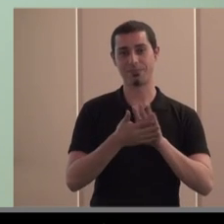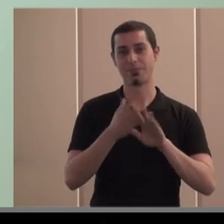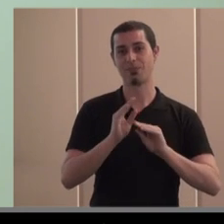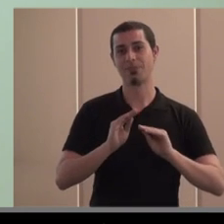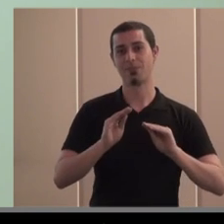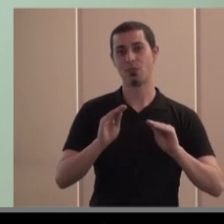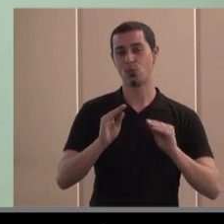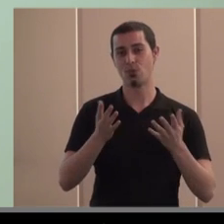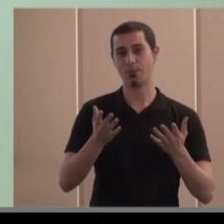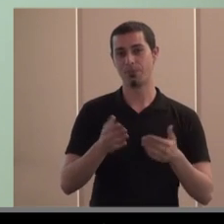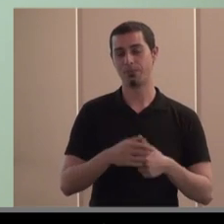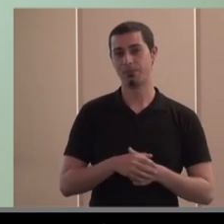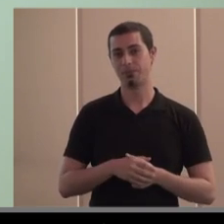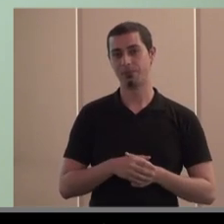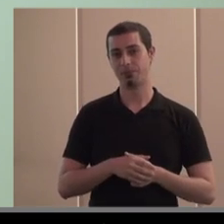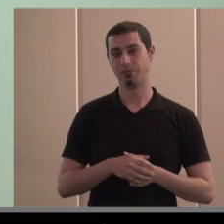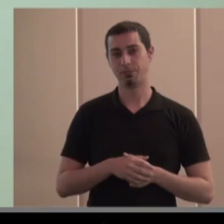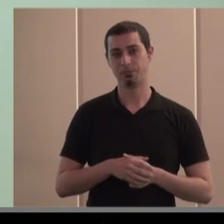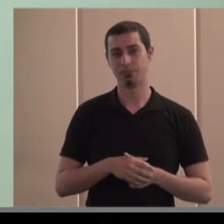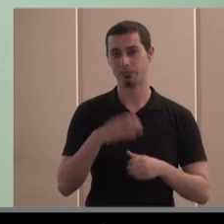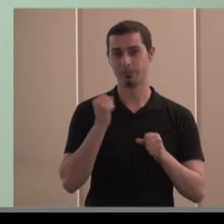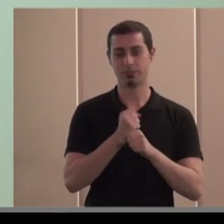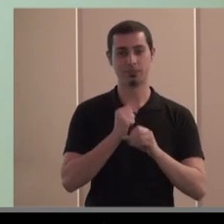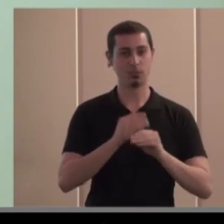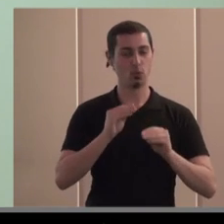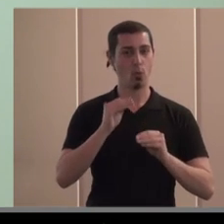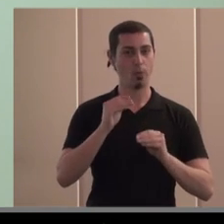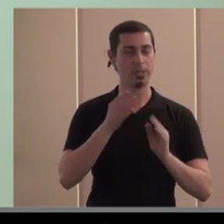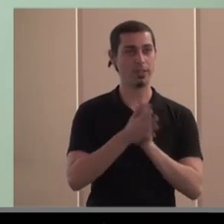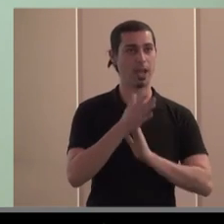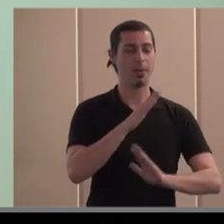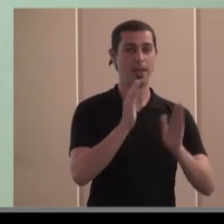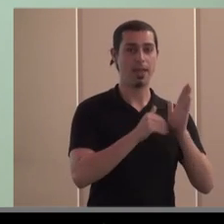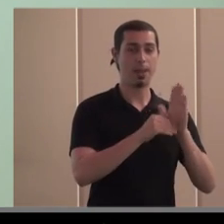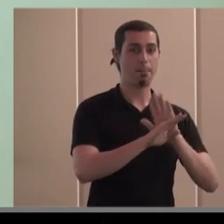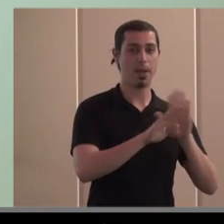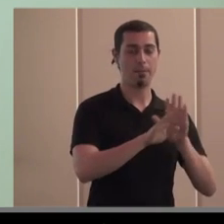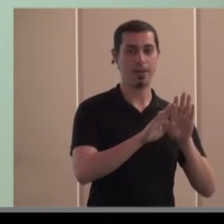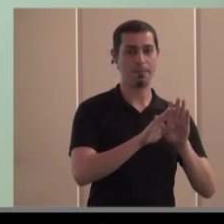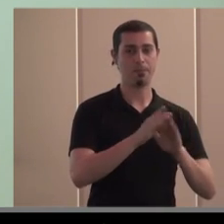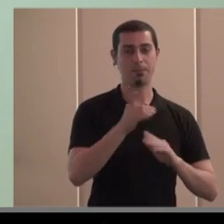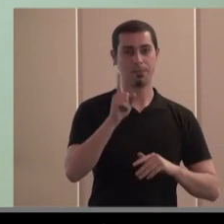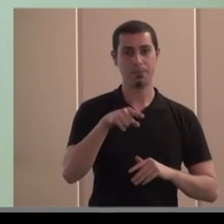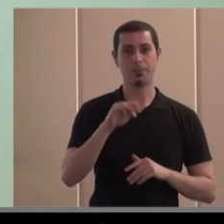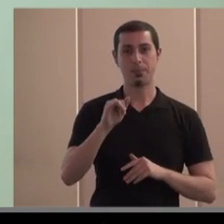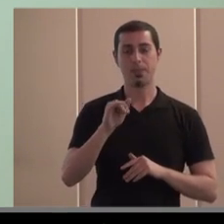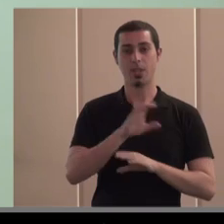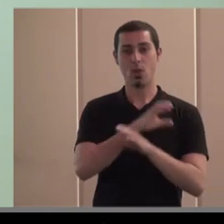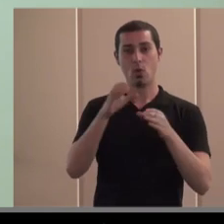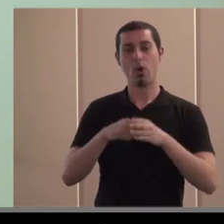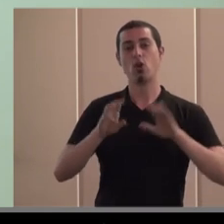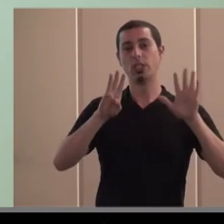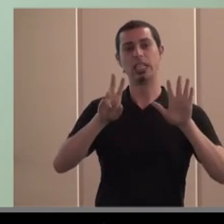su su trabajo va más allá de la Comunidad Valenciana tiene agrupa